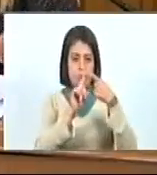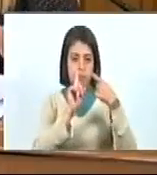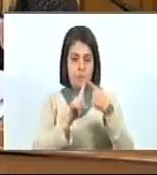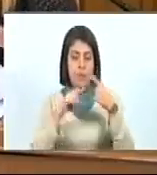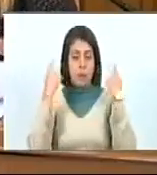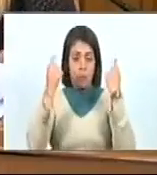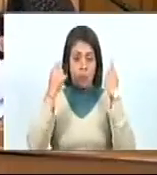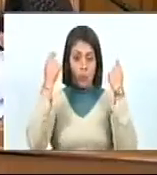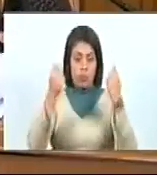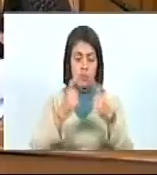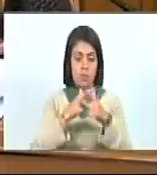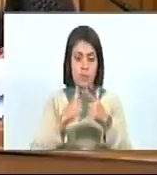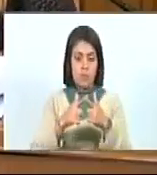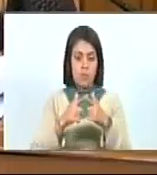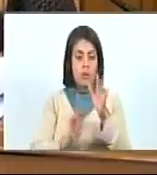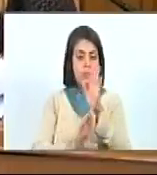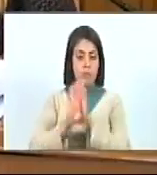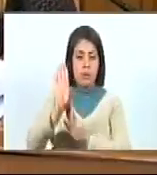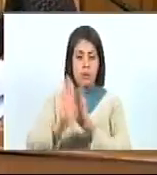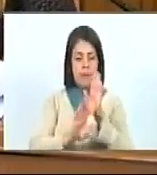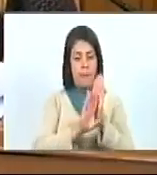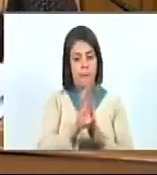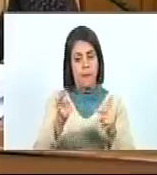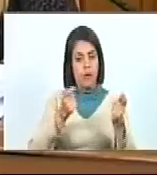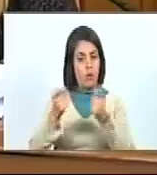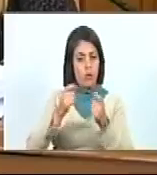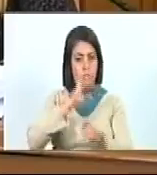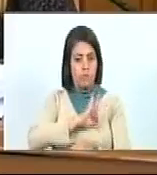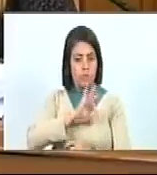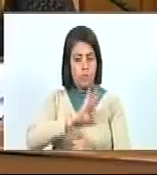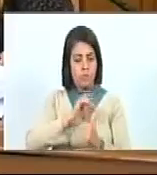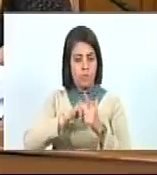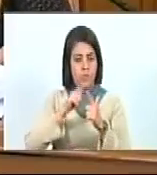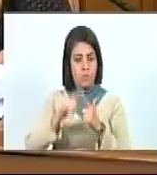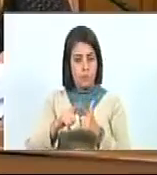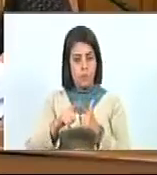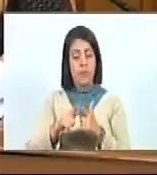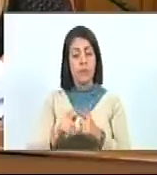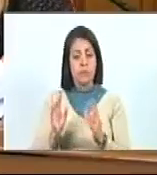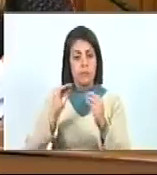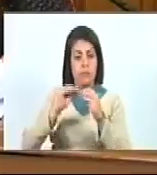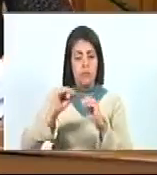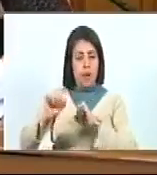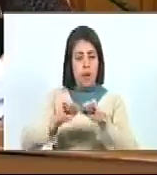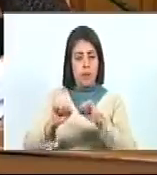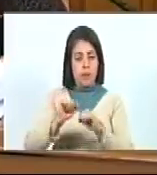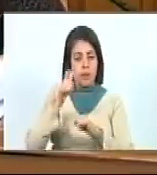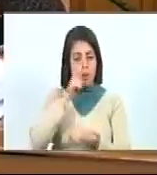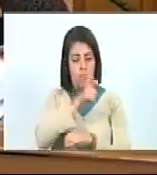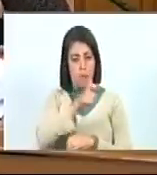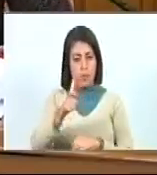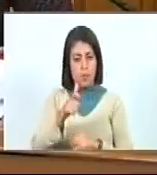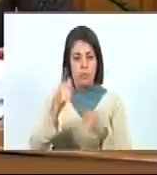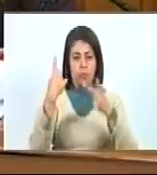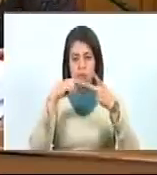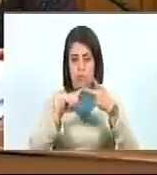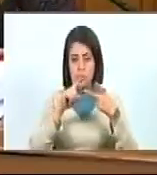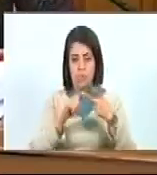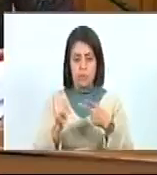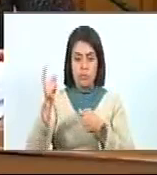Promover y desarrollar la Contraloría Social como ámbito de actuación del poder popular. 2.